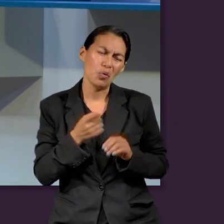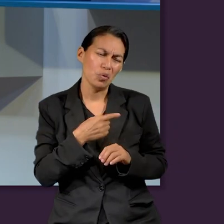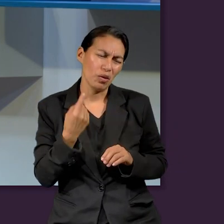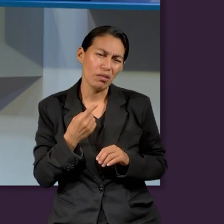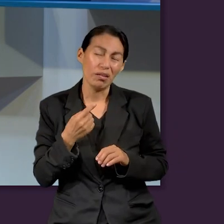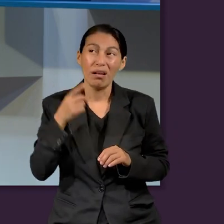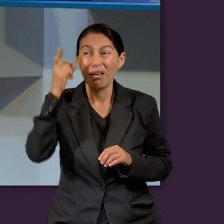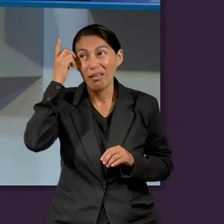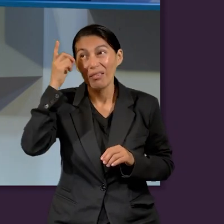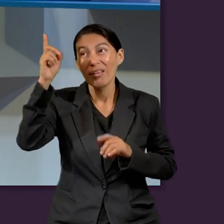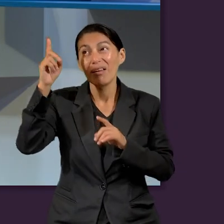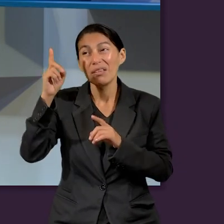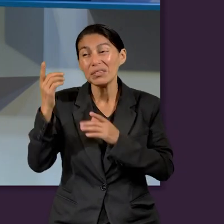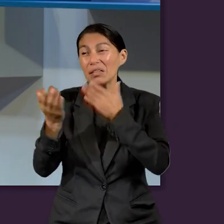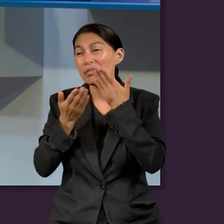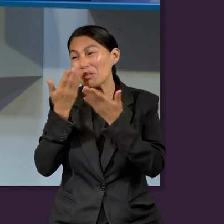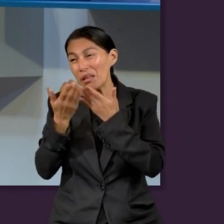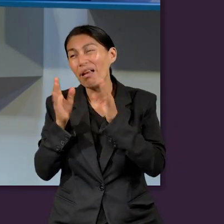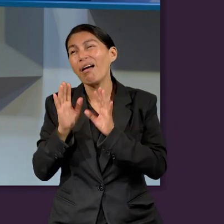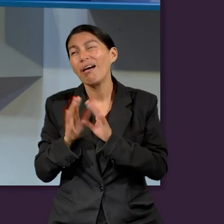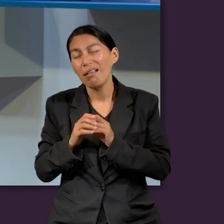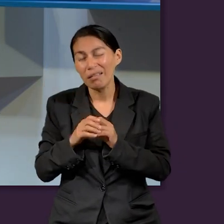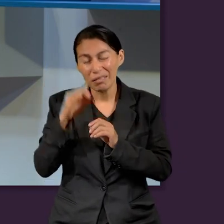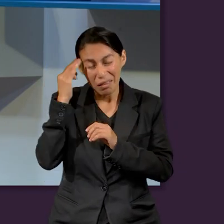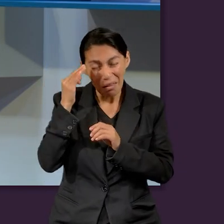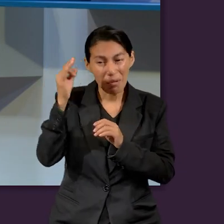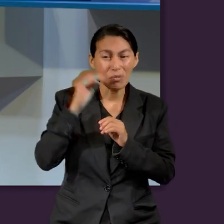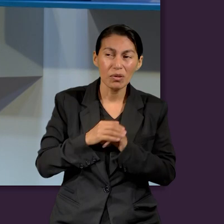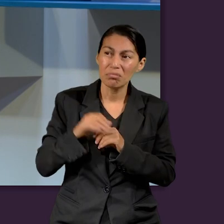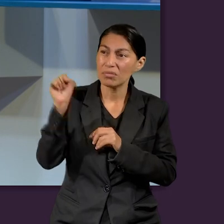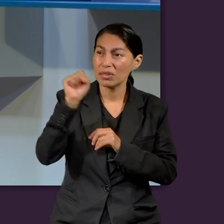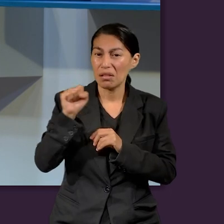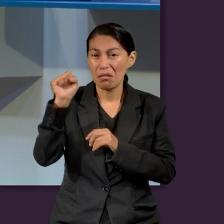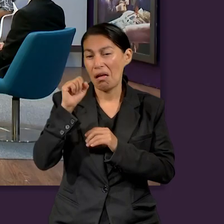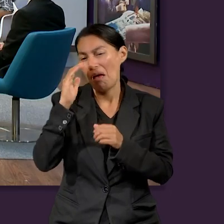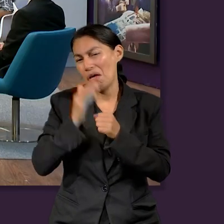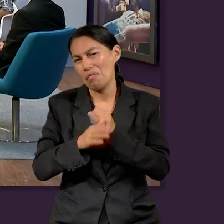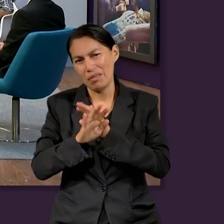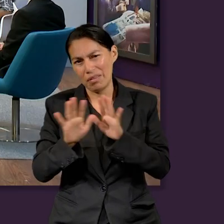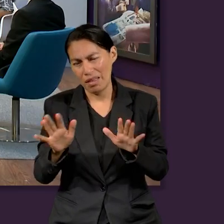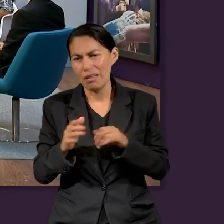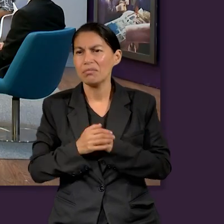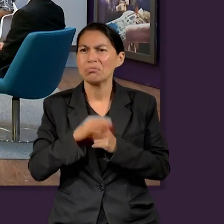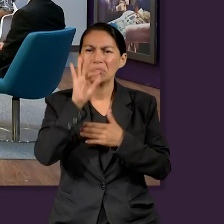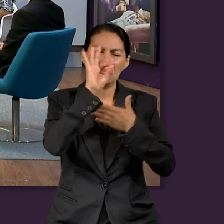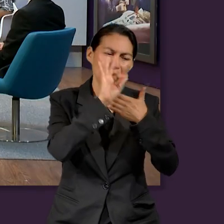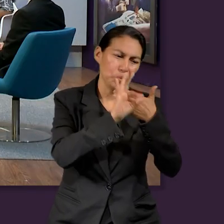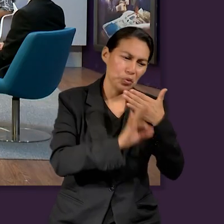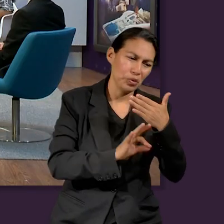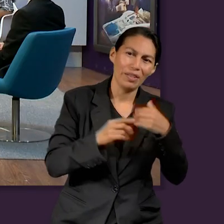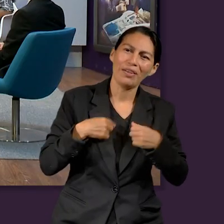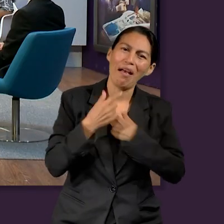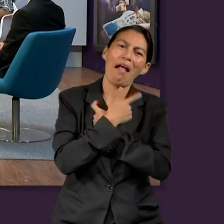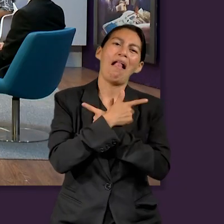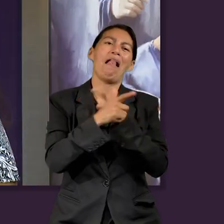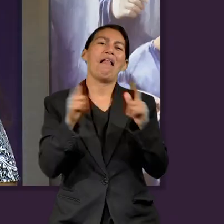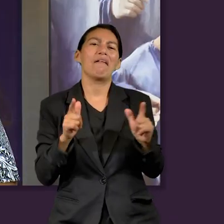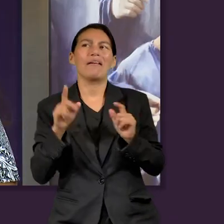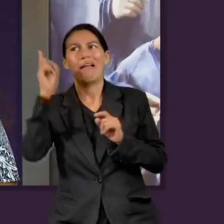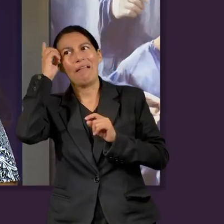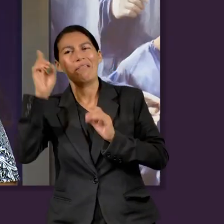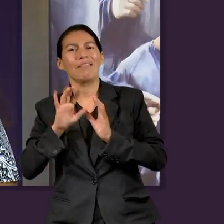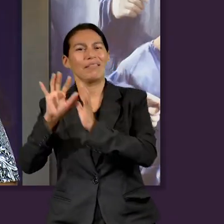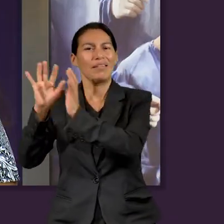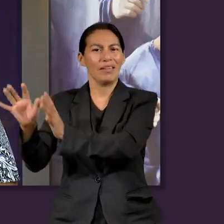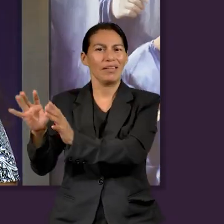tomamos cuenta a Dios. A veces decimos, bueno, se acabó el sábado, ya quedó atrás, se ocultó el sol, y ahora sí vamos a hacer lo